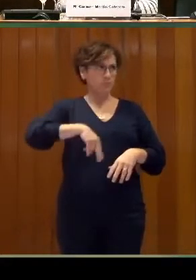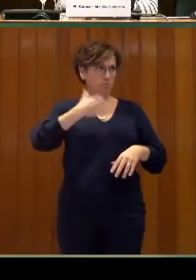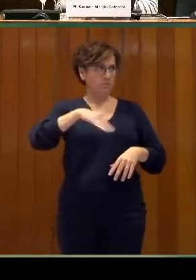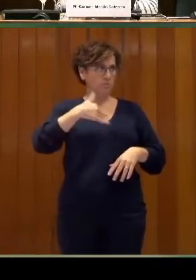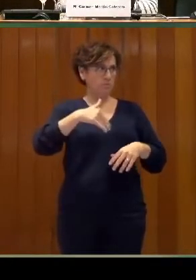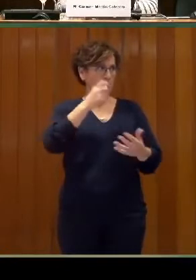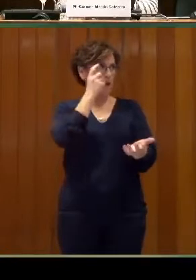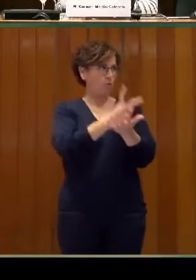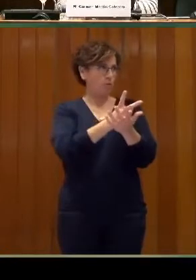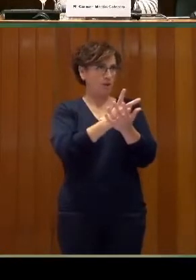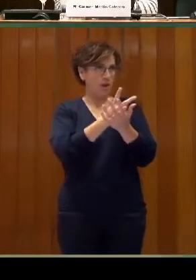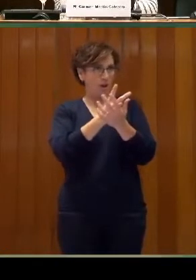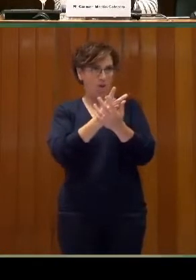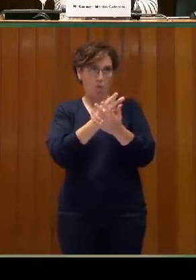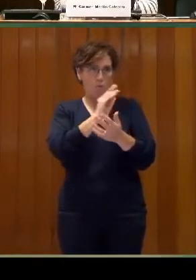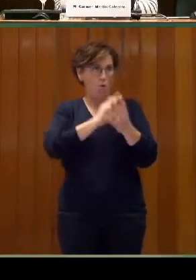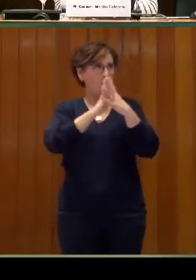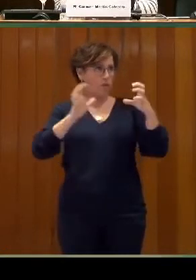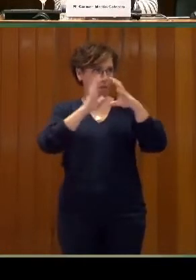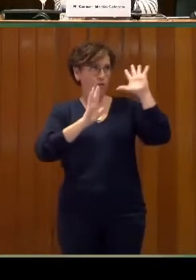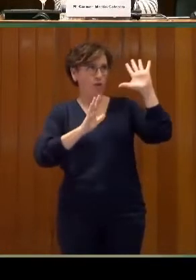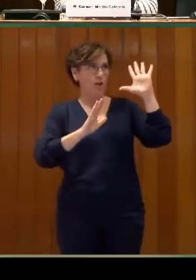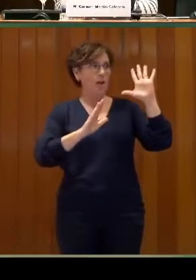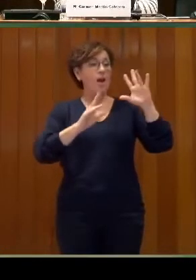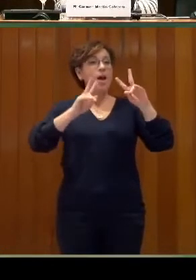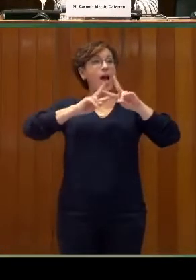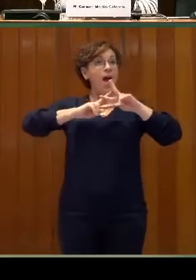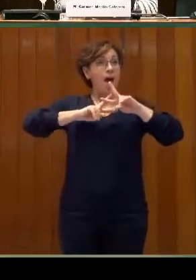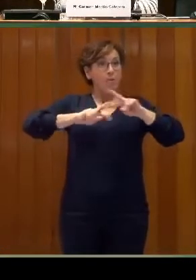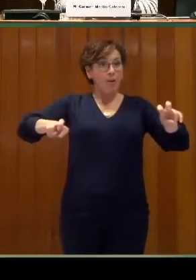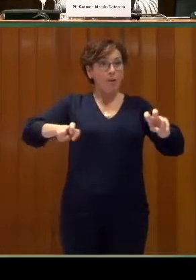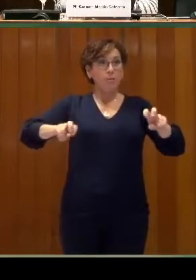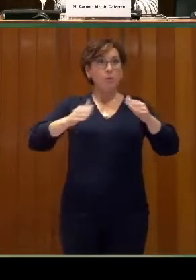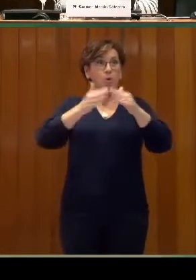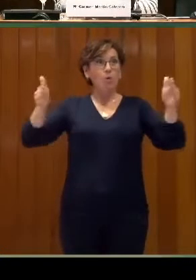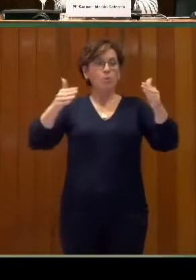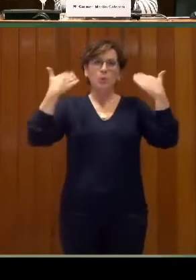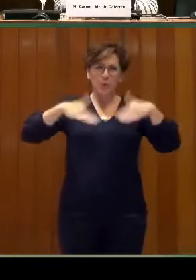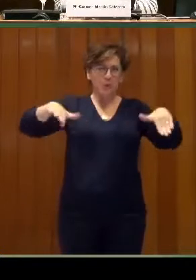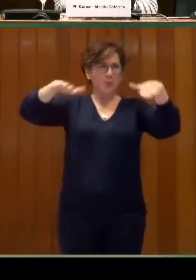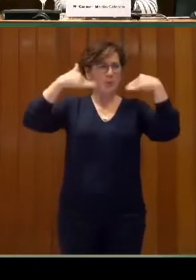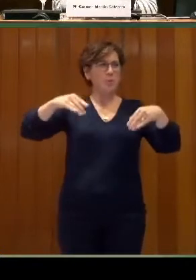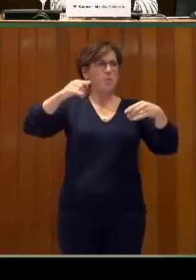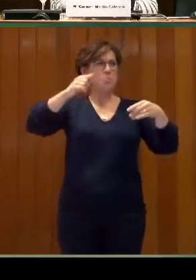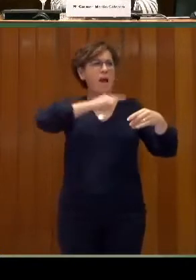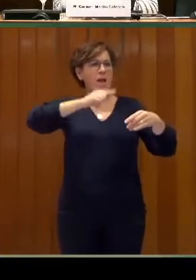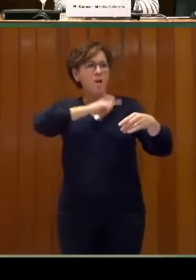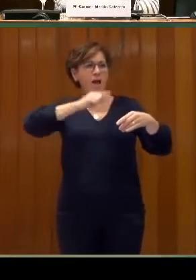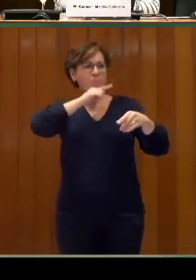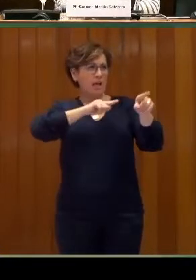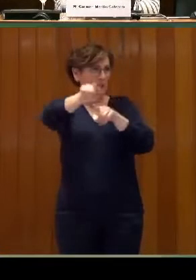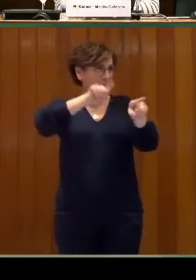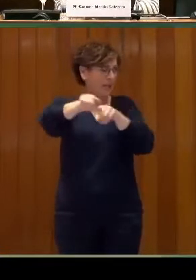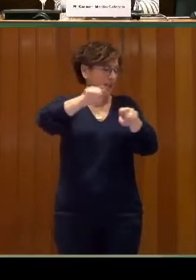proyecto que cuando nació tenía muchas deficiencias, recibimos muchas críticas, lo cual fue un palo, porque